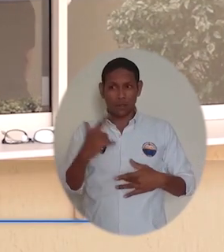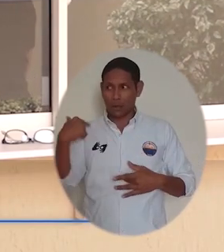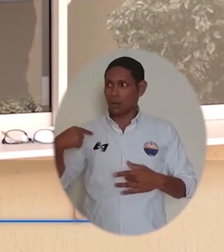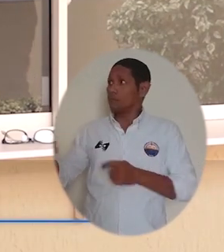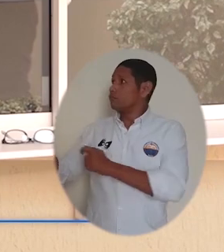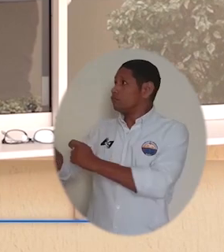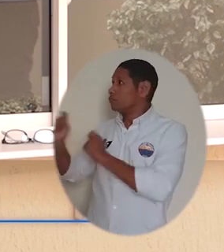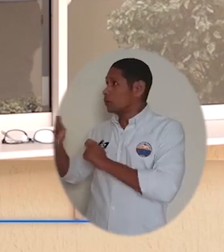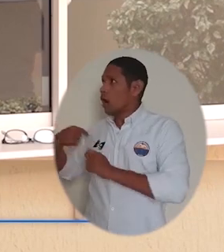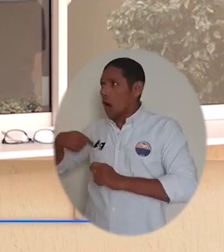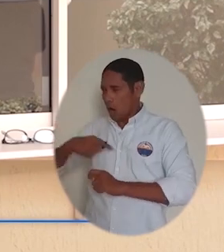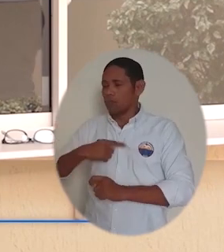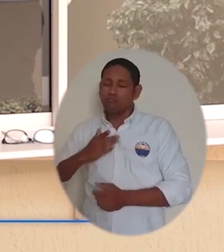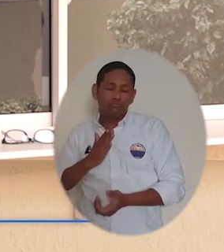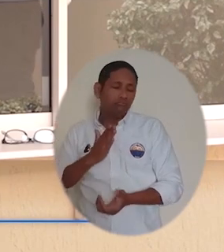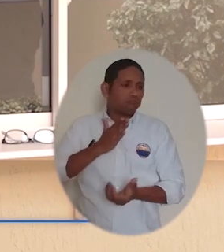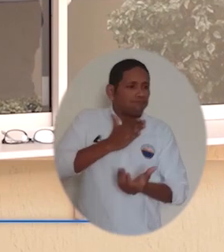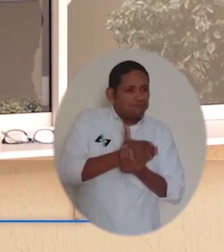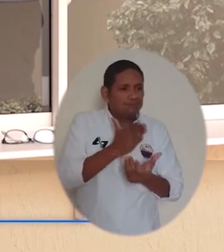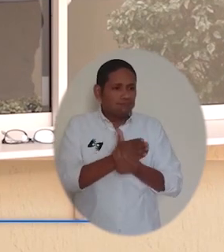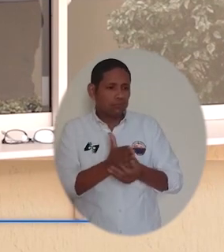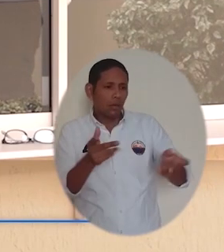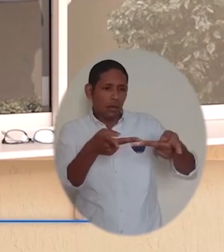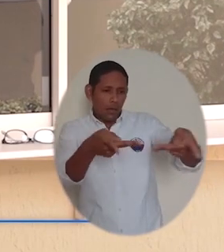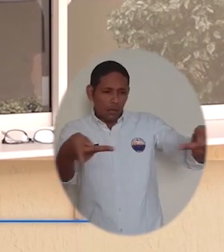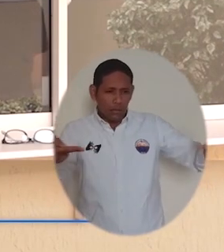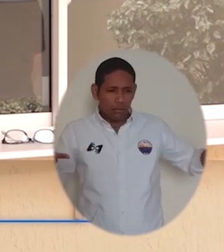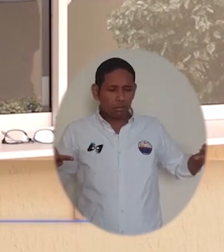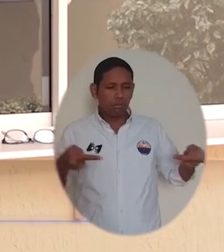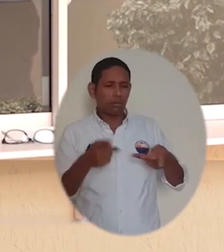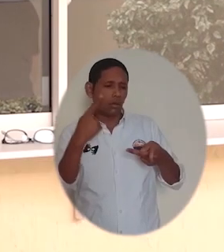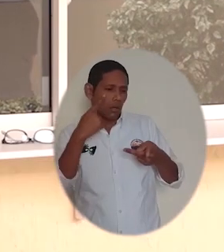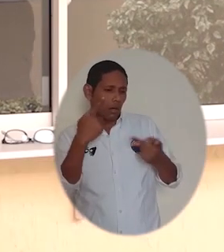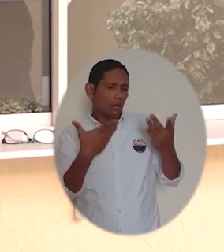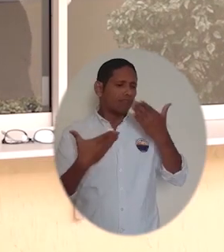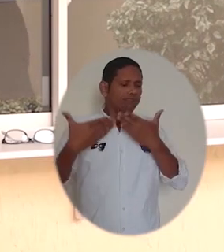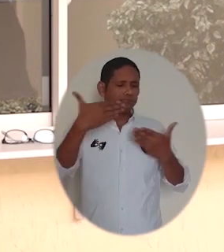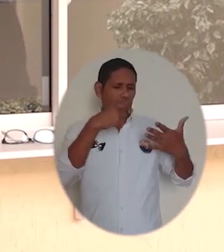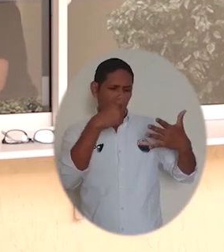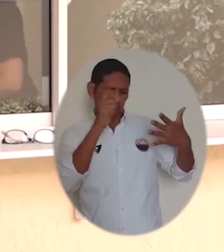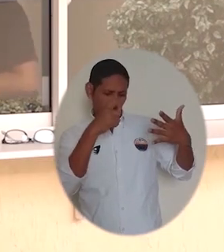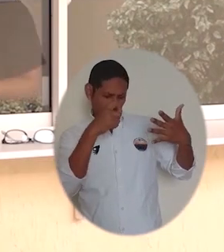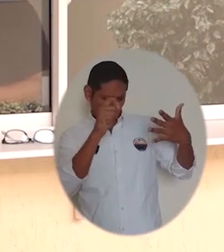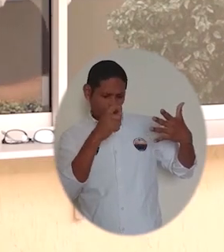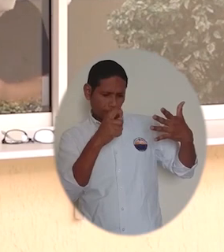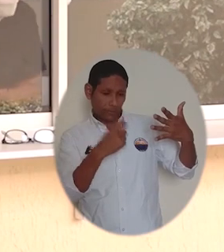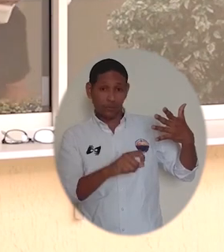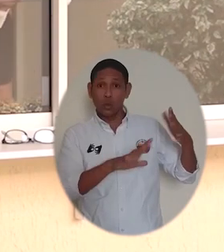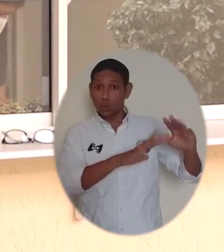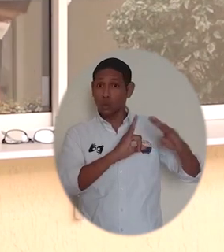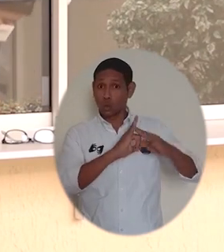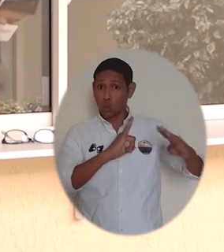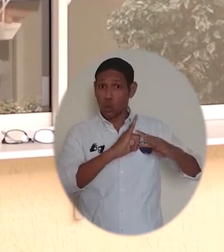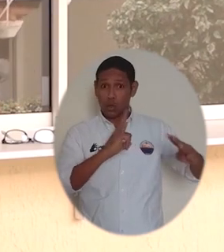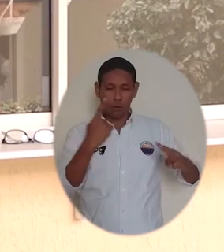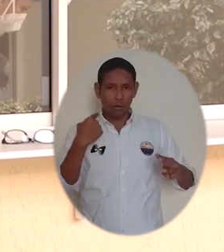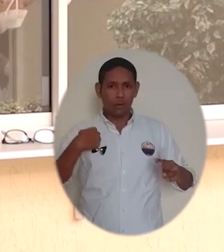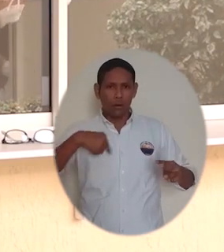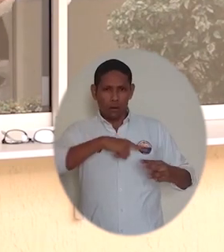nos pide a nosotros que hagamos la revisión al Laboratorio de Biología Molecular de la Universidad Magdalena.